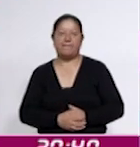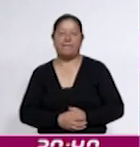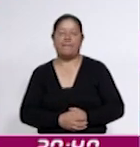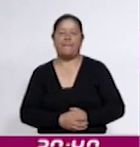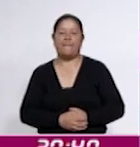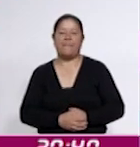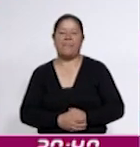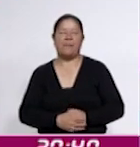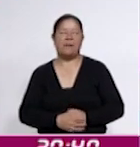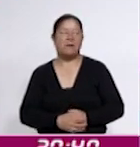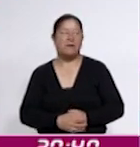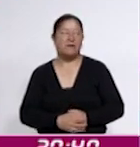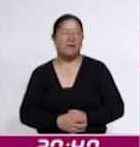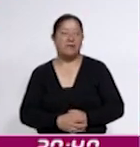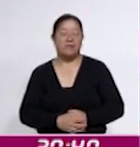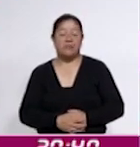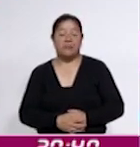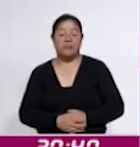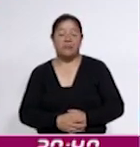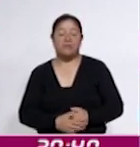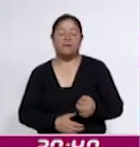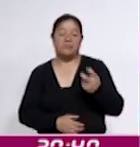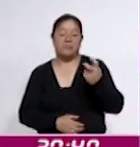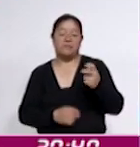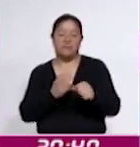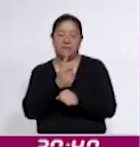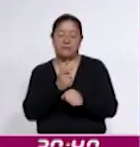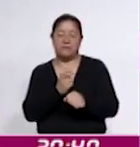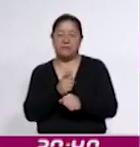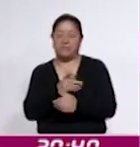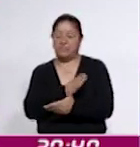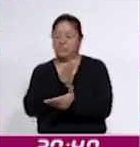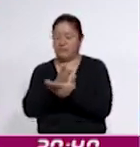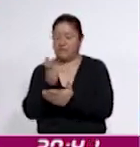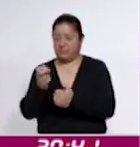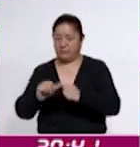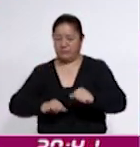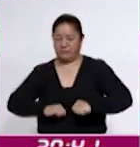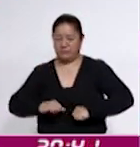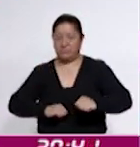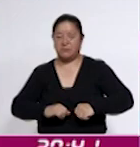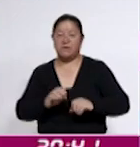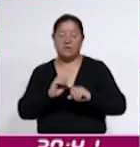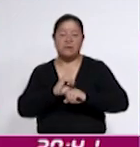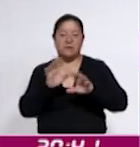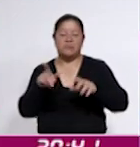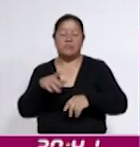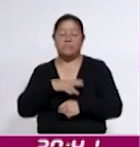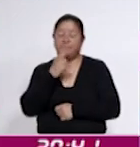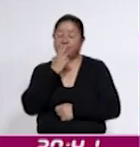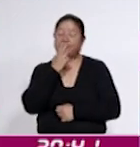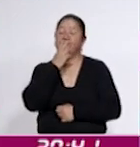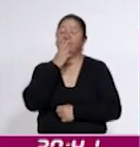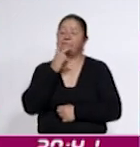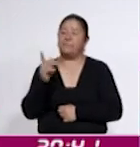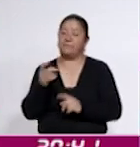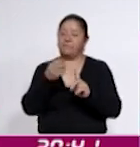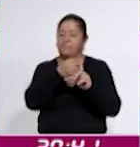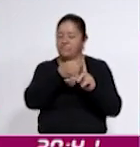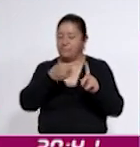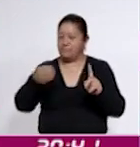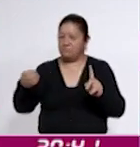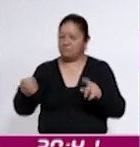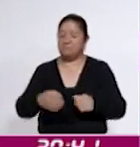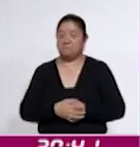Pues ahí también está la invitación para que asista a este evento, y desde luego apreciar la disciplina, la disciplina que